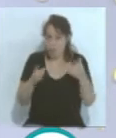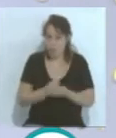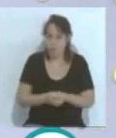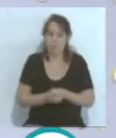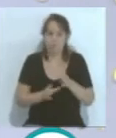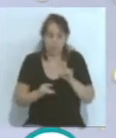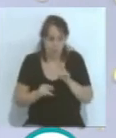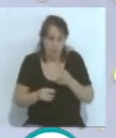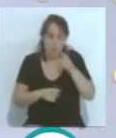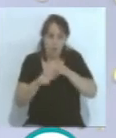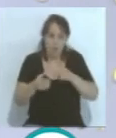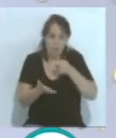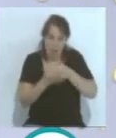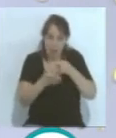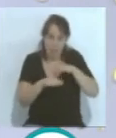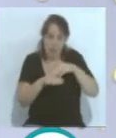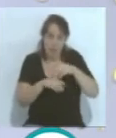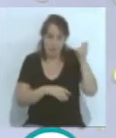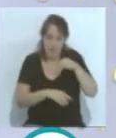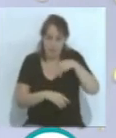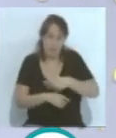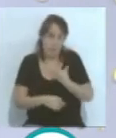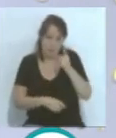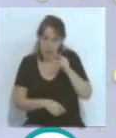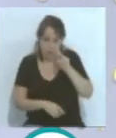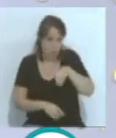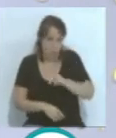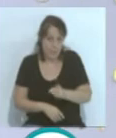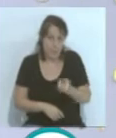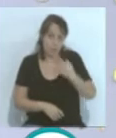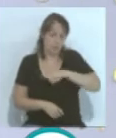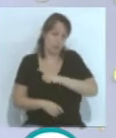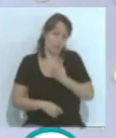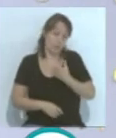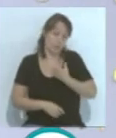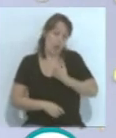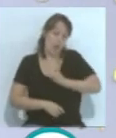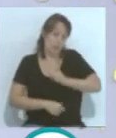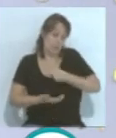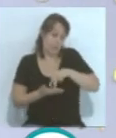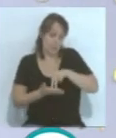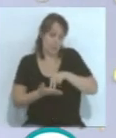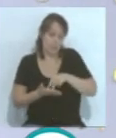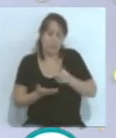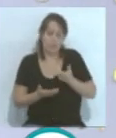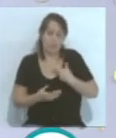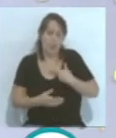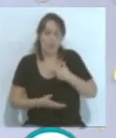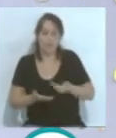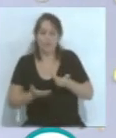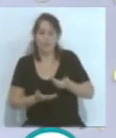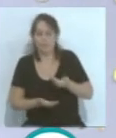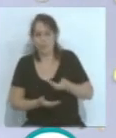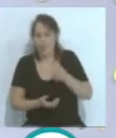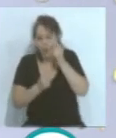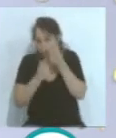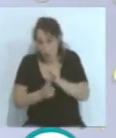por venir aquí de vacaciones y de hecho no es barato venir aquí y nosotros que lo tenemos, verdad que a veces no lo valoramos lo suficiente. Yo es verdad que no